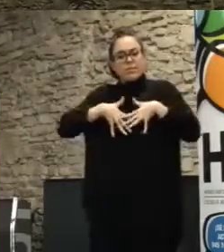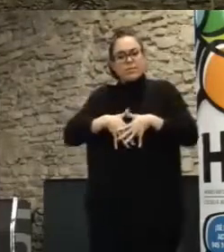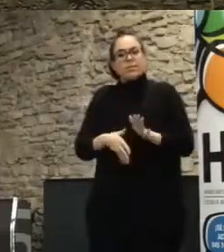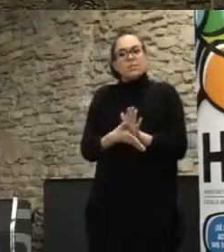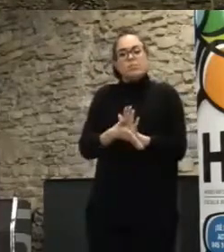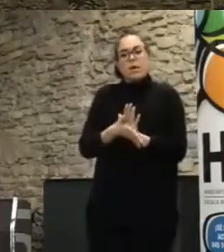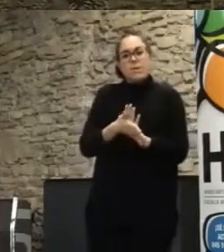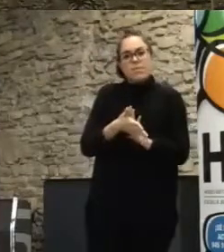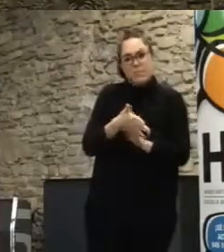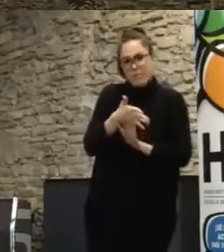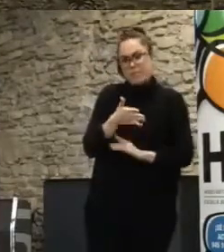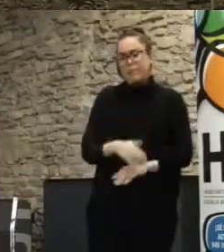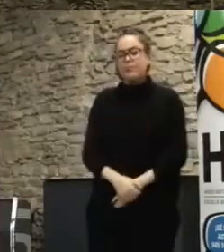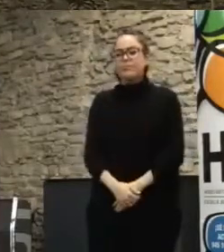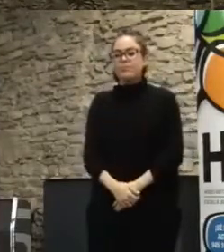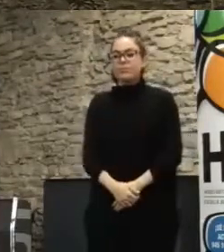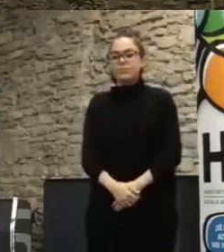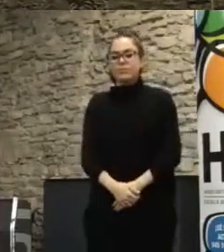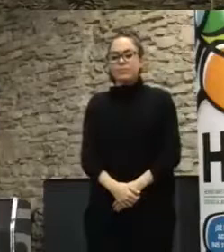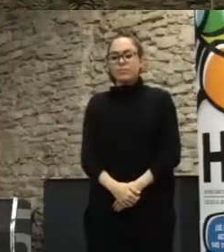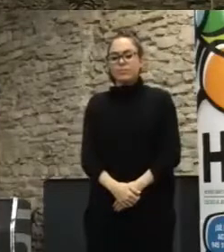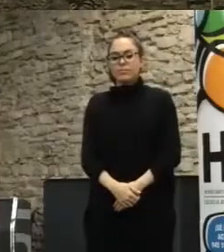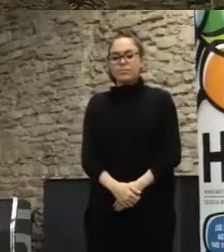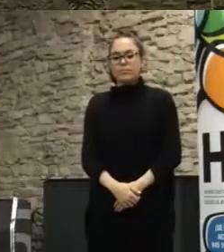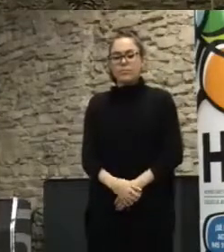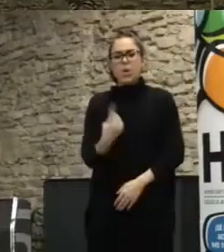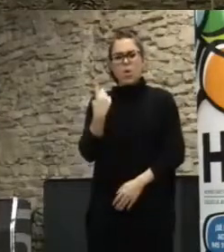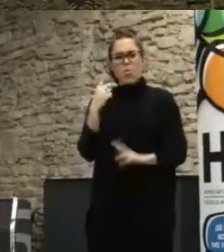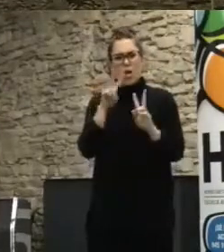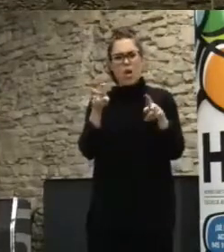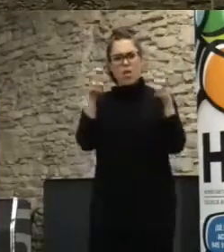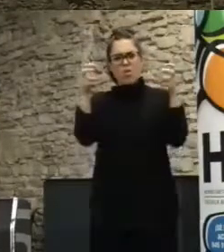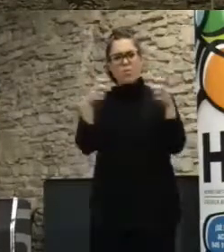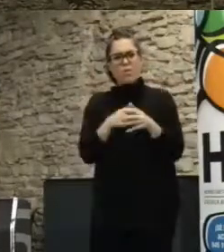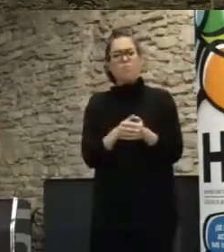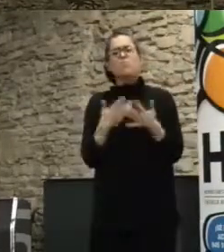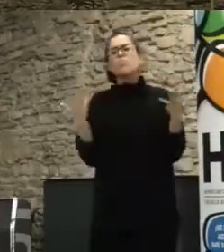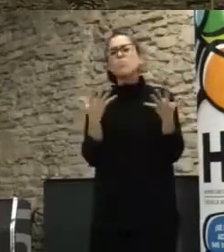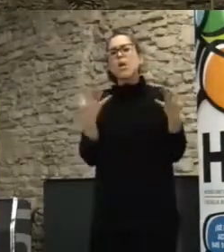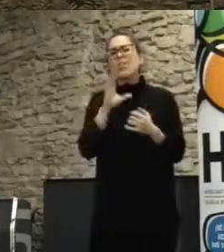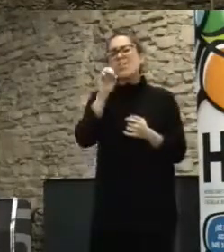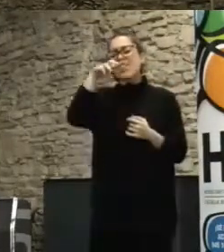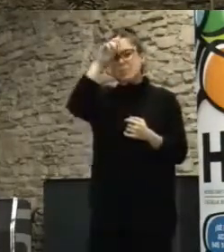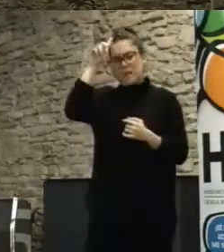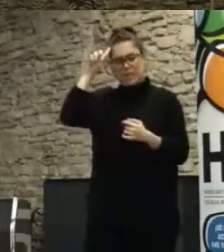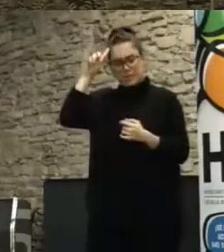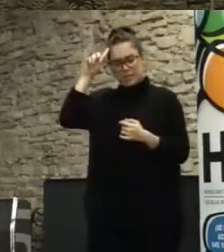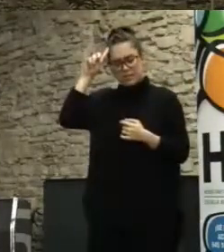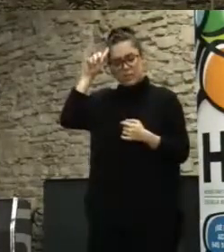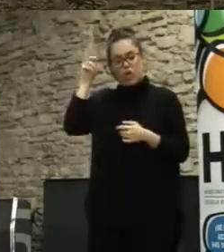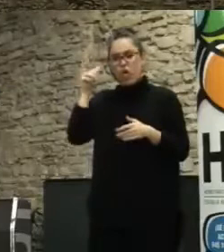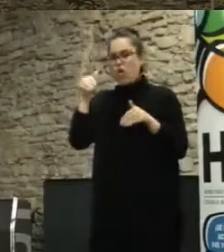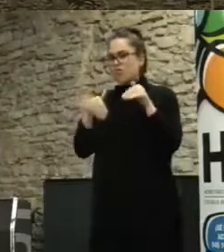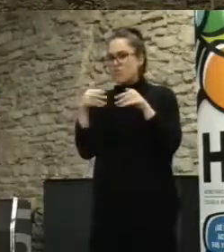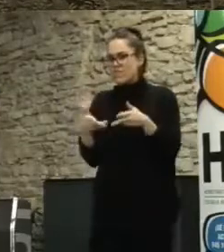gobiernos de turno, ¿no? Una de las novedades del Decide Madrid es que tiene un mecanismo vinculante de democracia directa que es